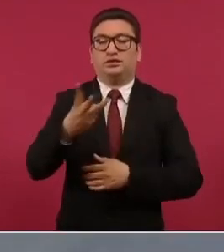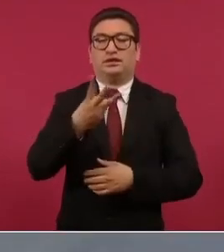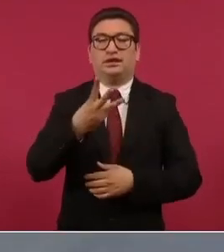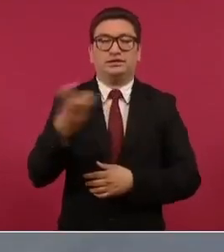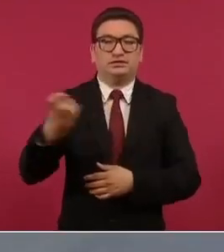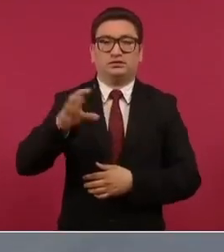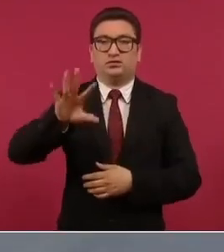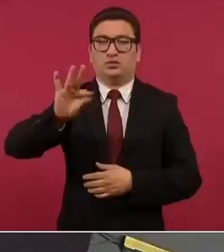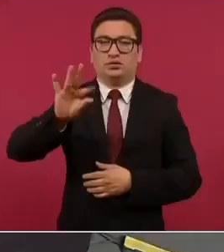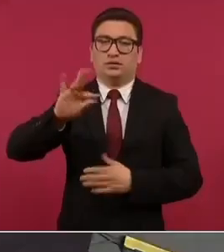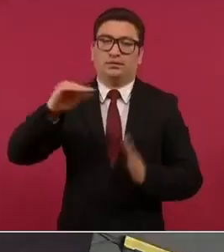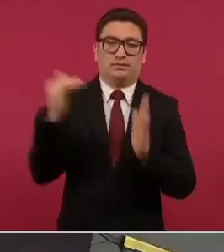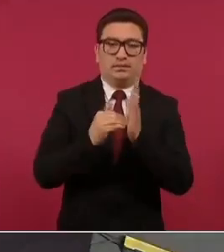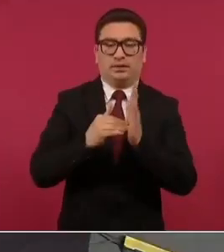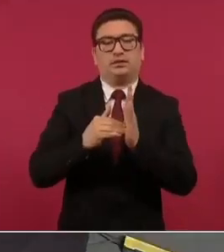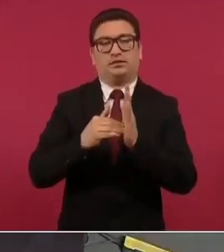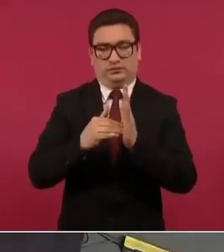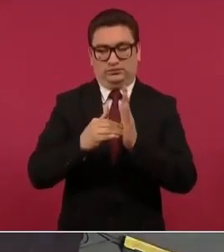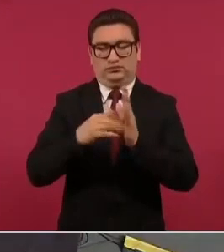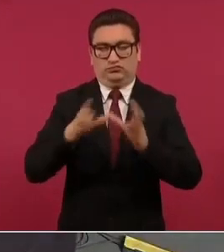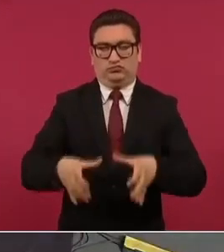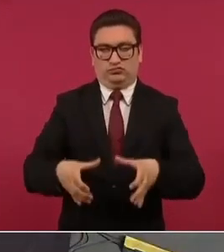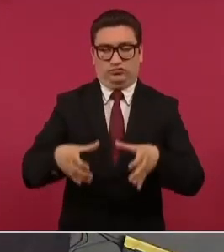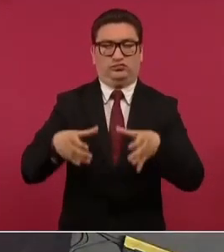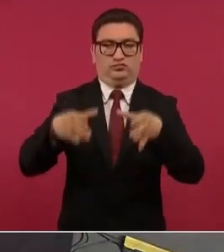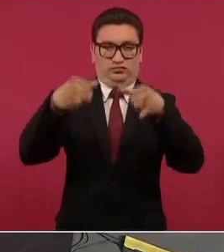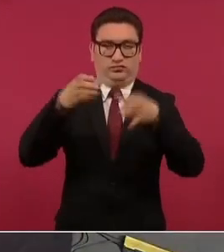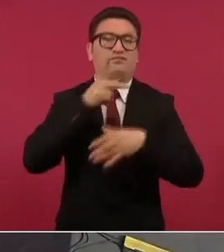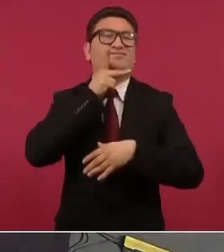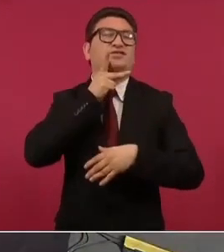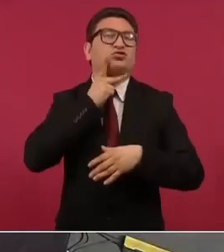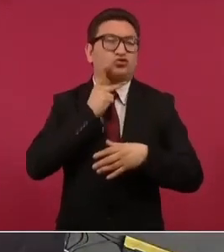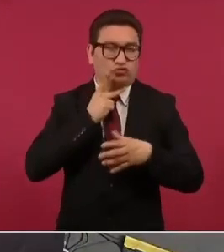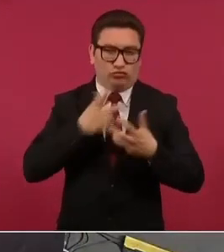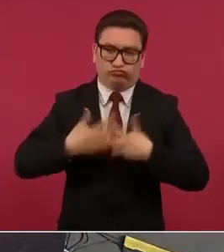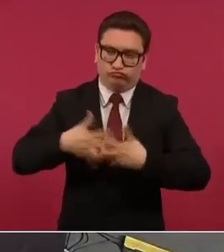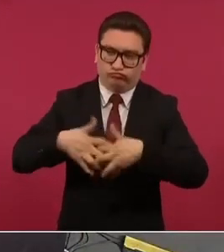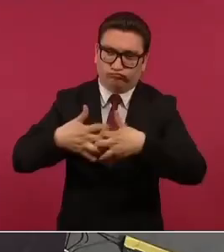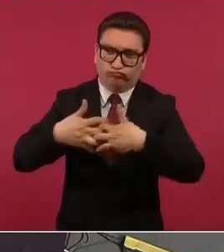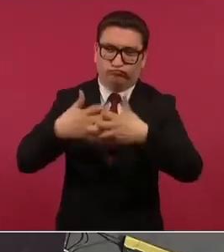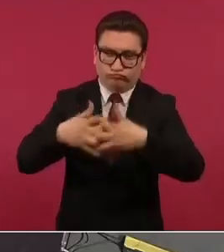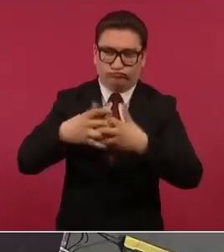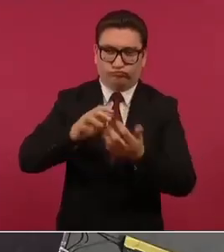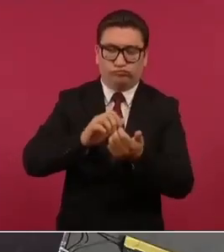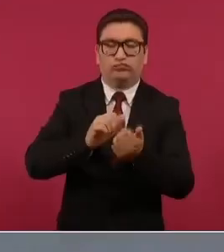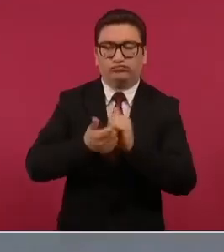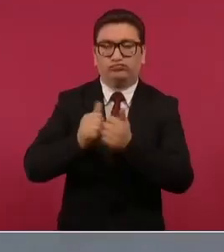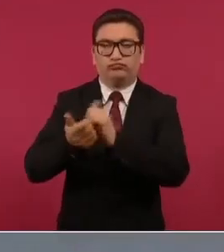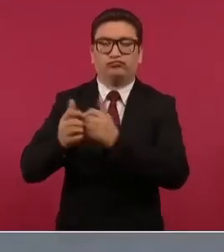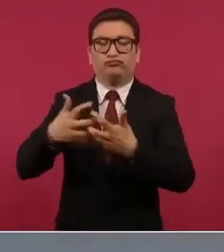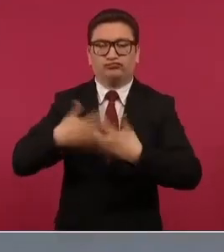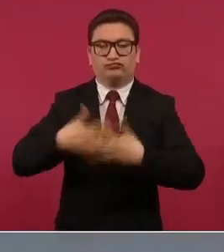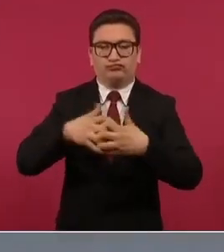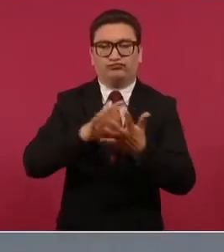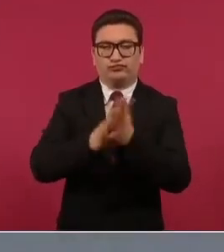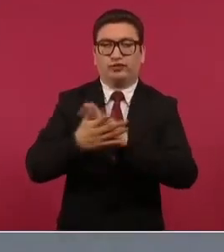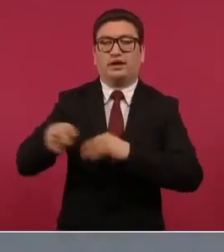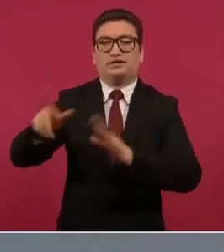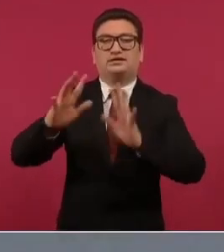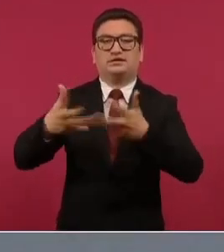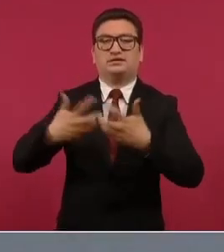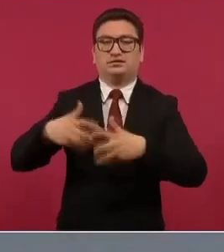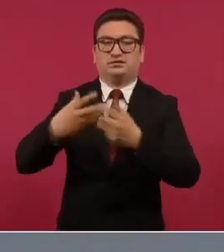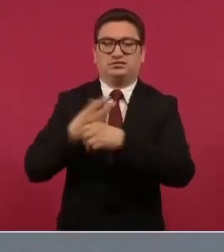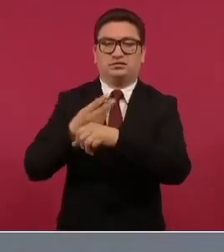340 mil barriles diarios de petróleo crudo esta planta ya está en periodo de integración